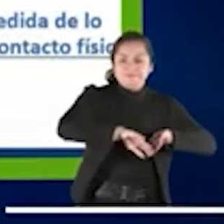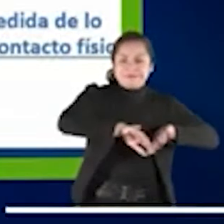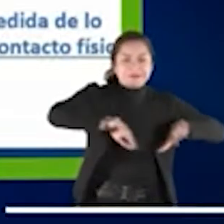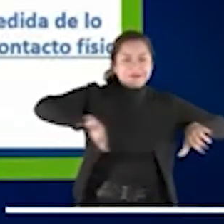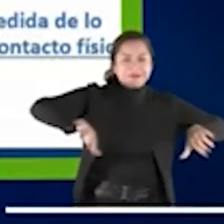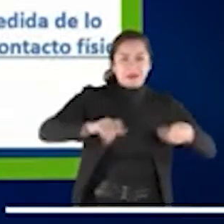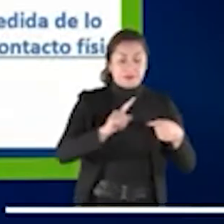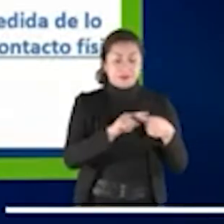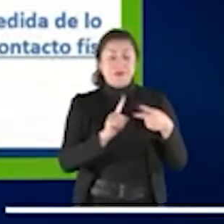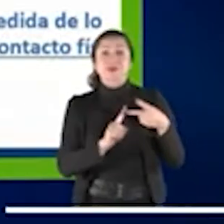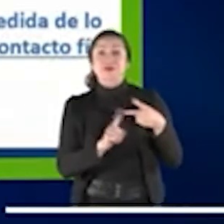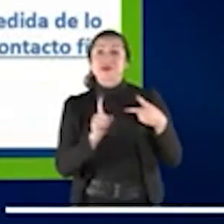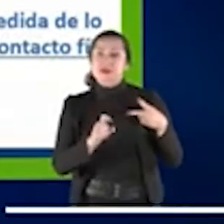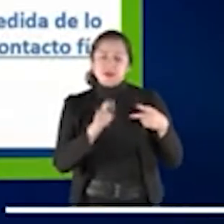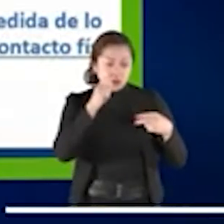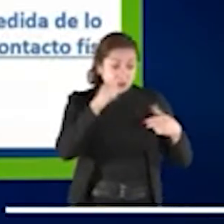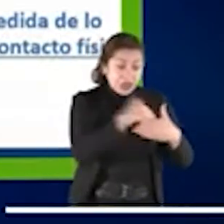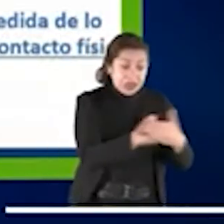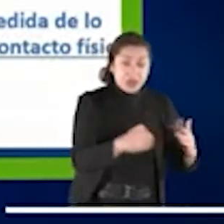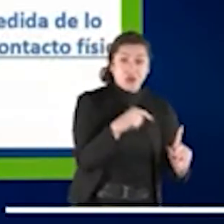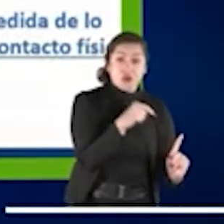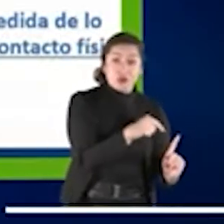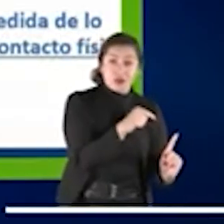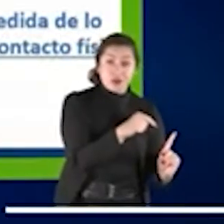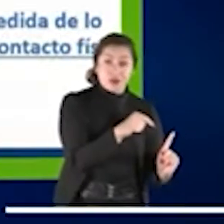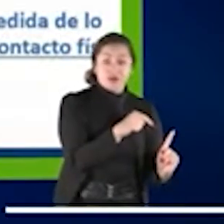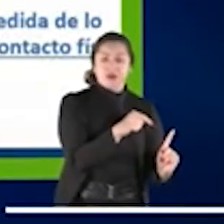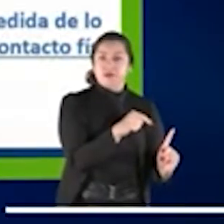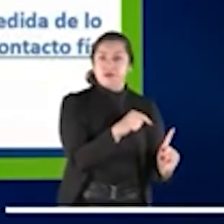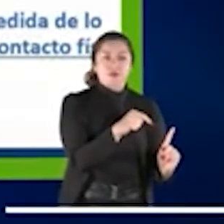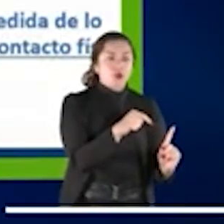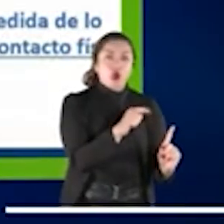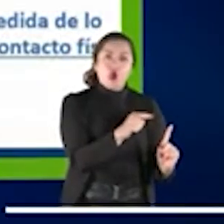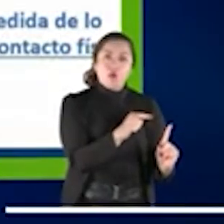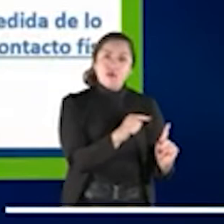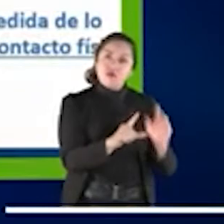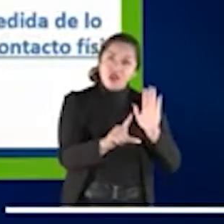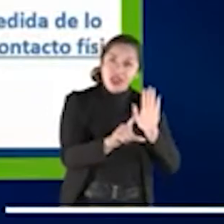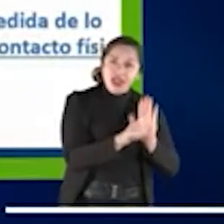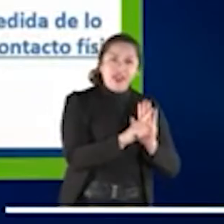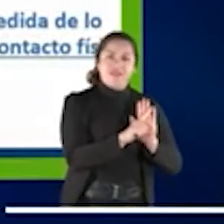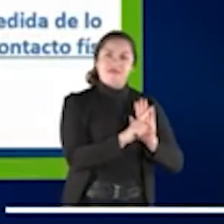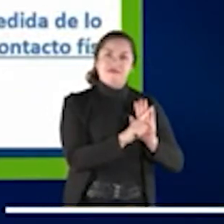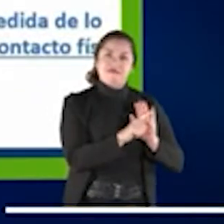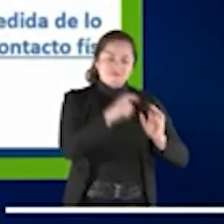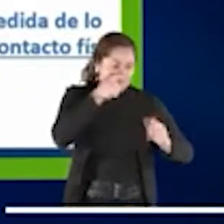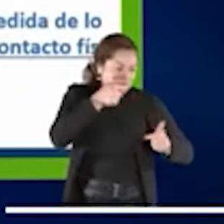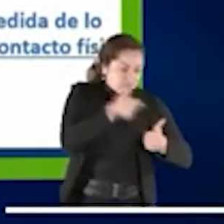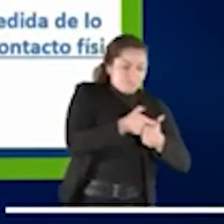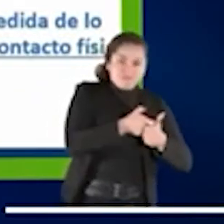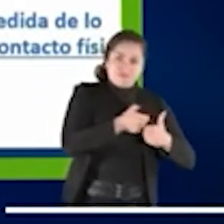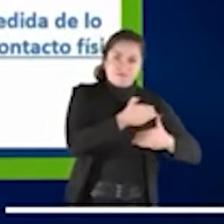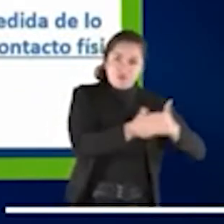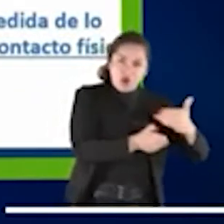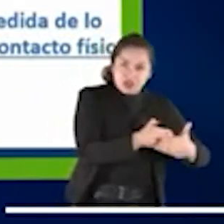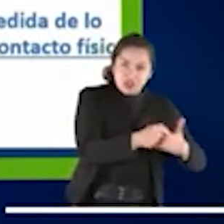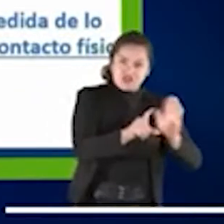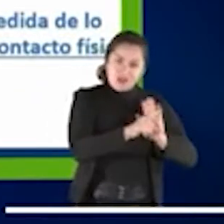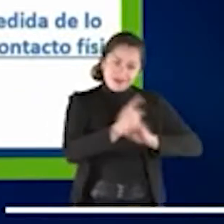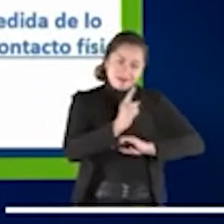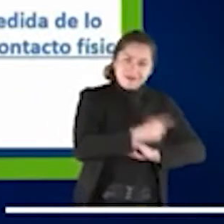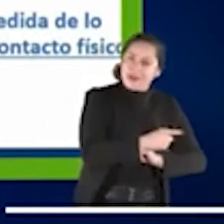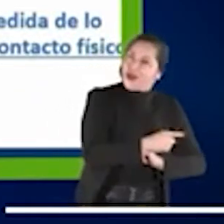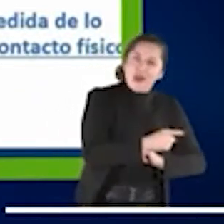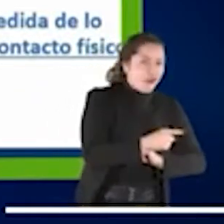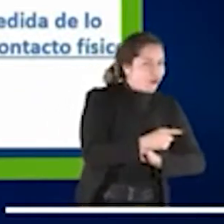que el niño tenga que seguir, entrar en el proceso judicial tradicional. Entonces, en dos palabras,